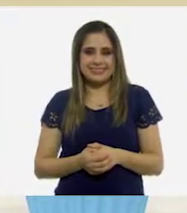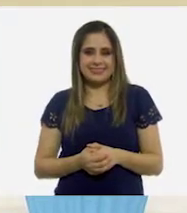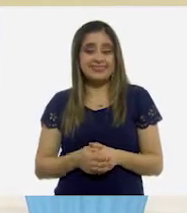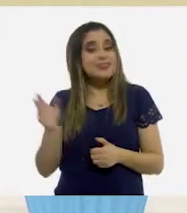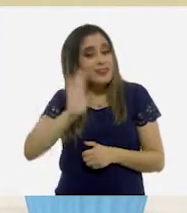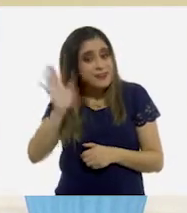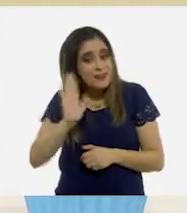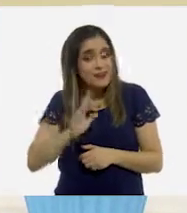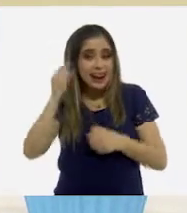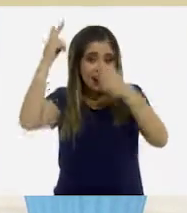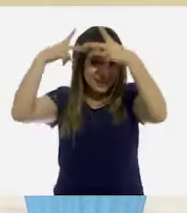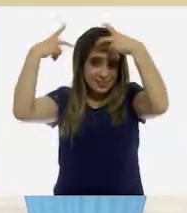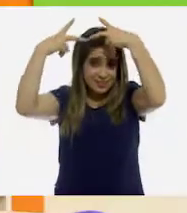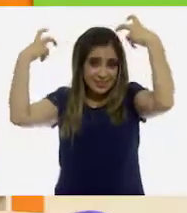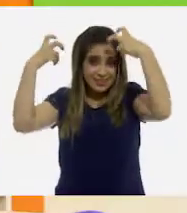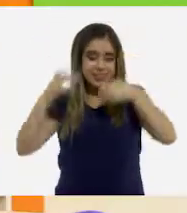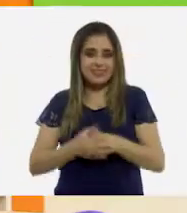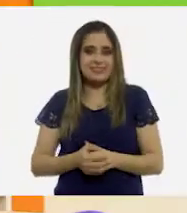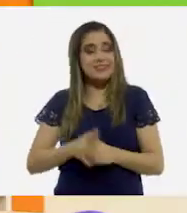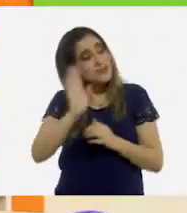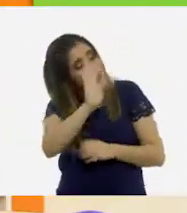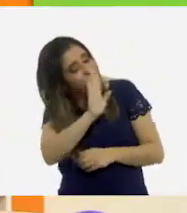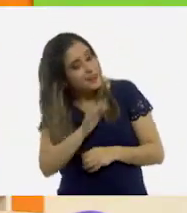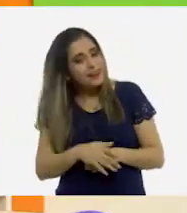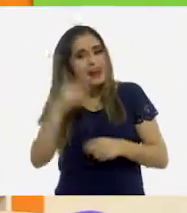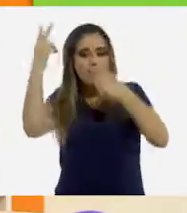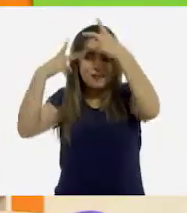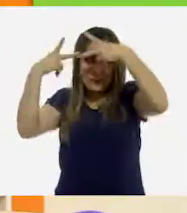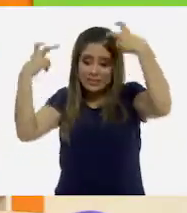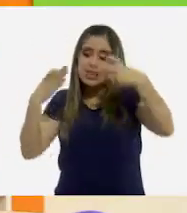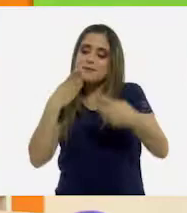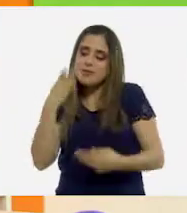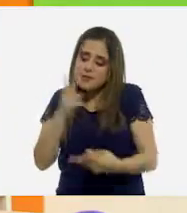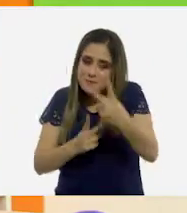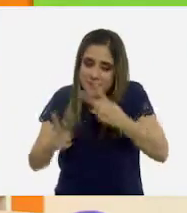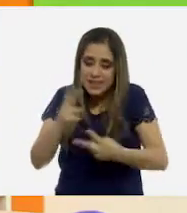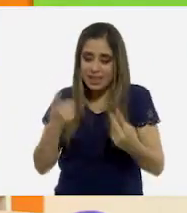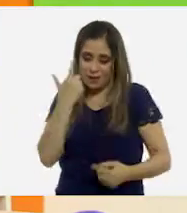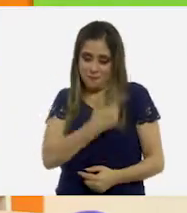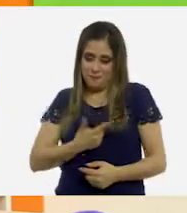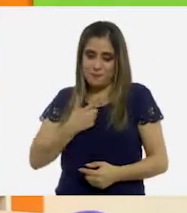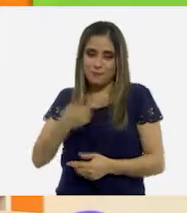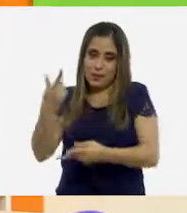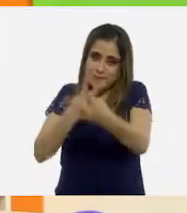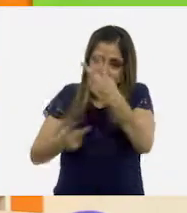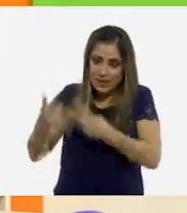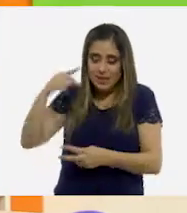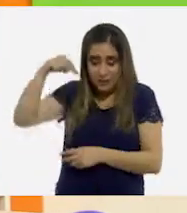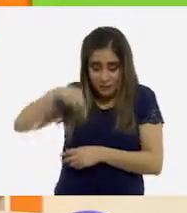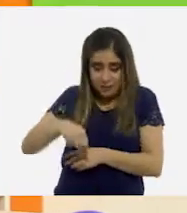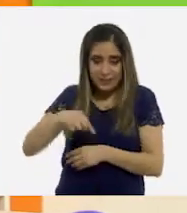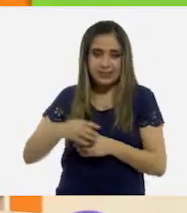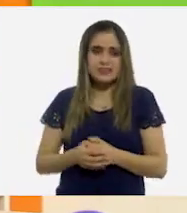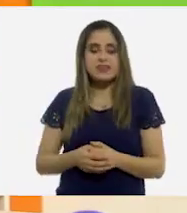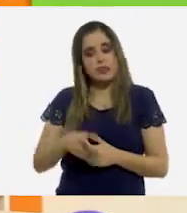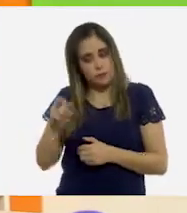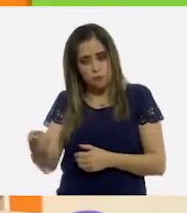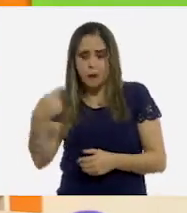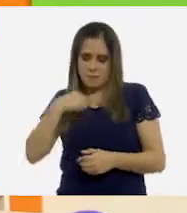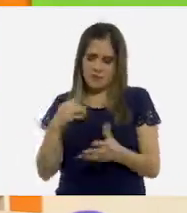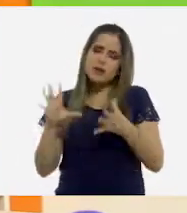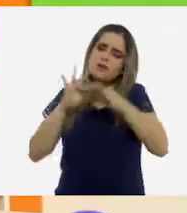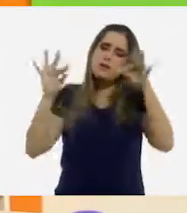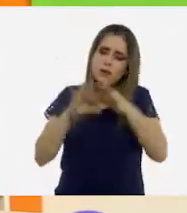¡Hola, Rosita! ¡Hola! Bienvenida, Rosita. Es un gusto que hayas venido al programa. Así tú también podrás contar